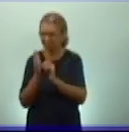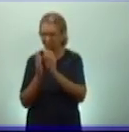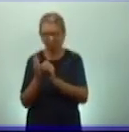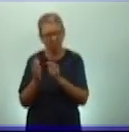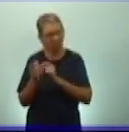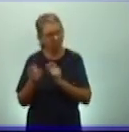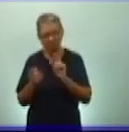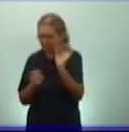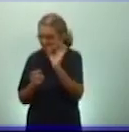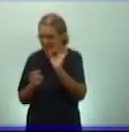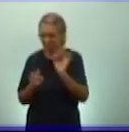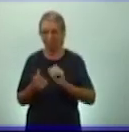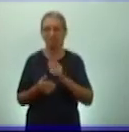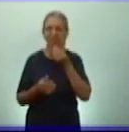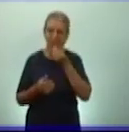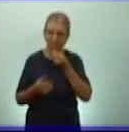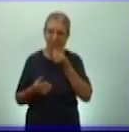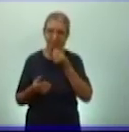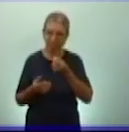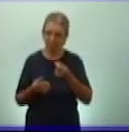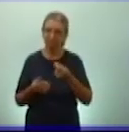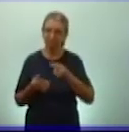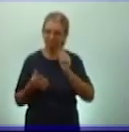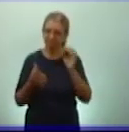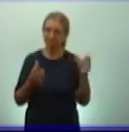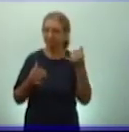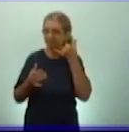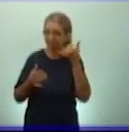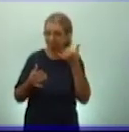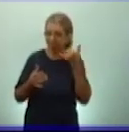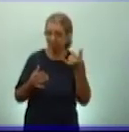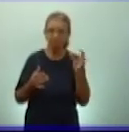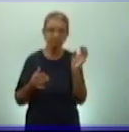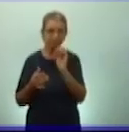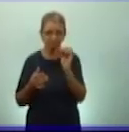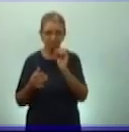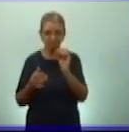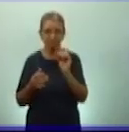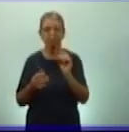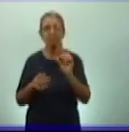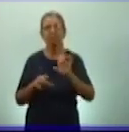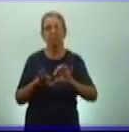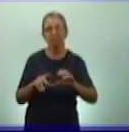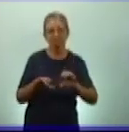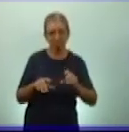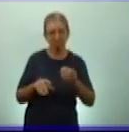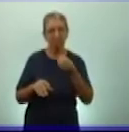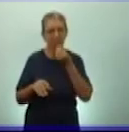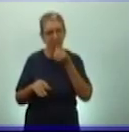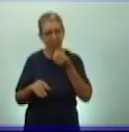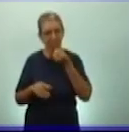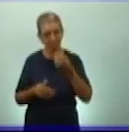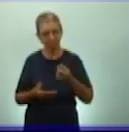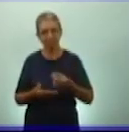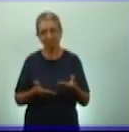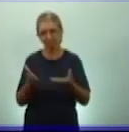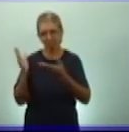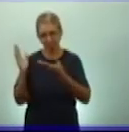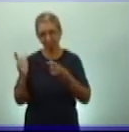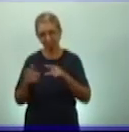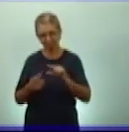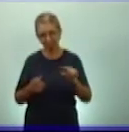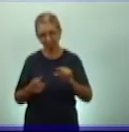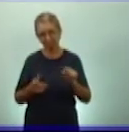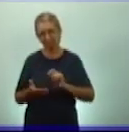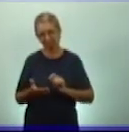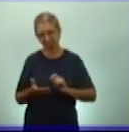le gasta mega. Por tanto, también es una posibilidad de que quizás usted no pudo ver la clase en vivo y tiene posibilidad de tener acceso a alguna de estas